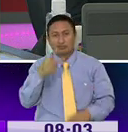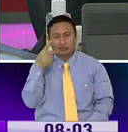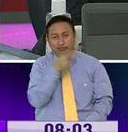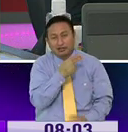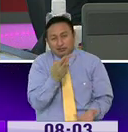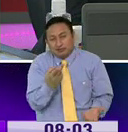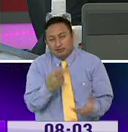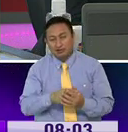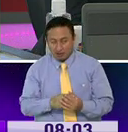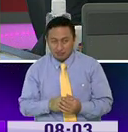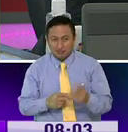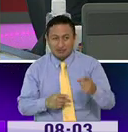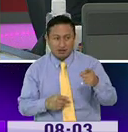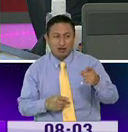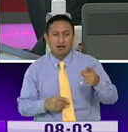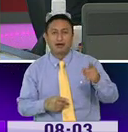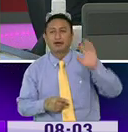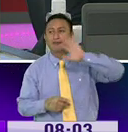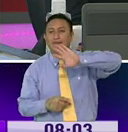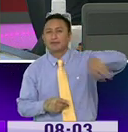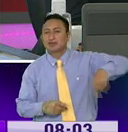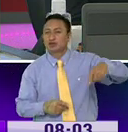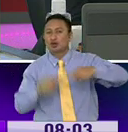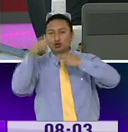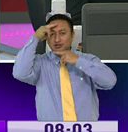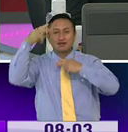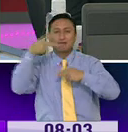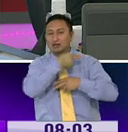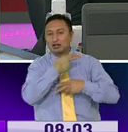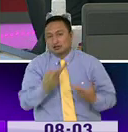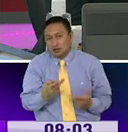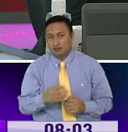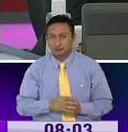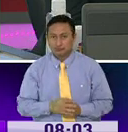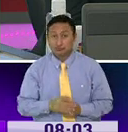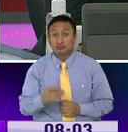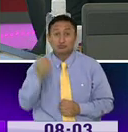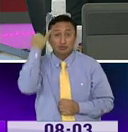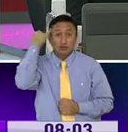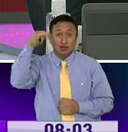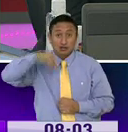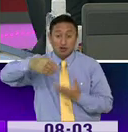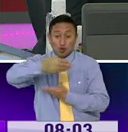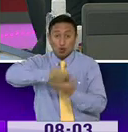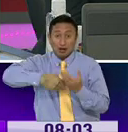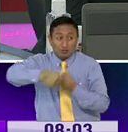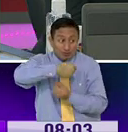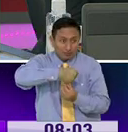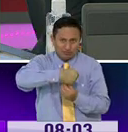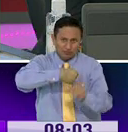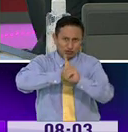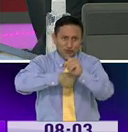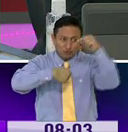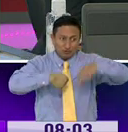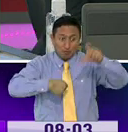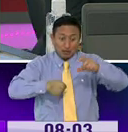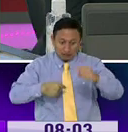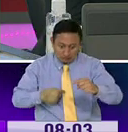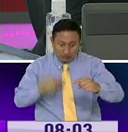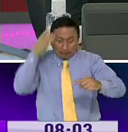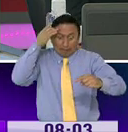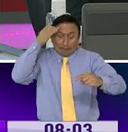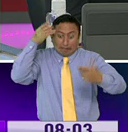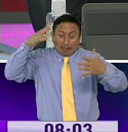comienzan a identificar cuáles son las noticias falsas. La idea es no compartirlas porque lo que causa es preocupación en la